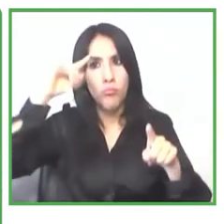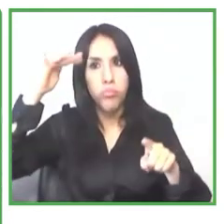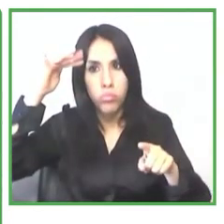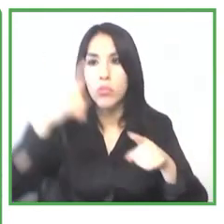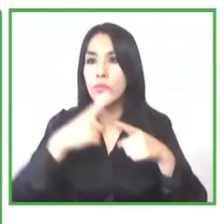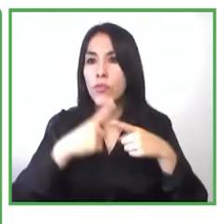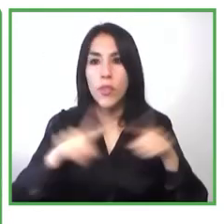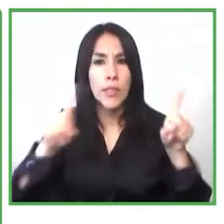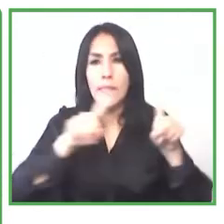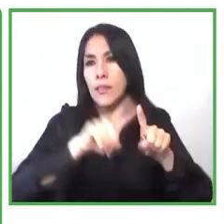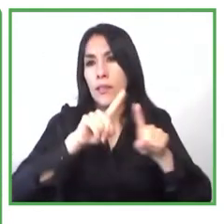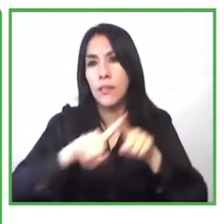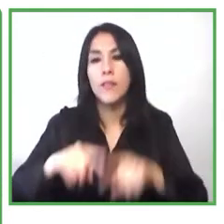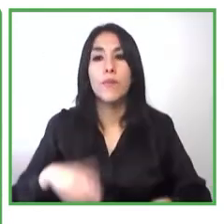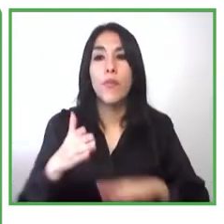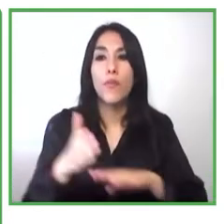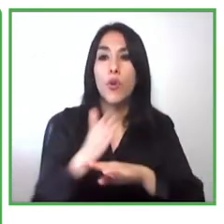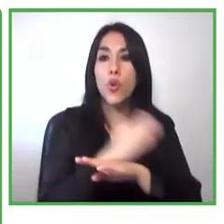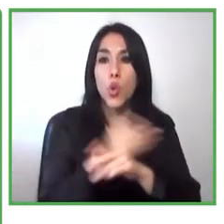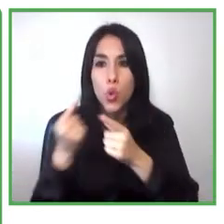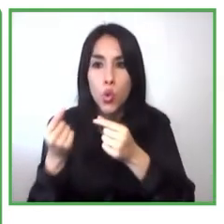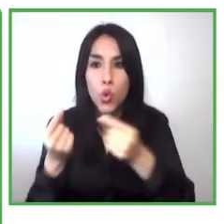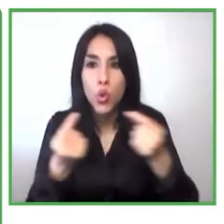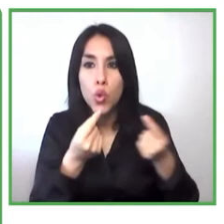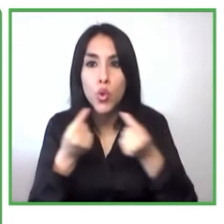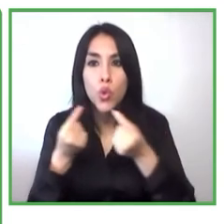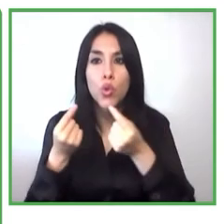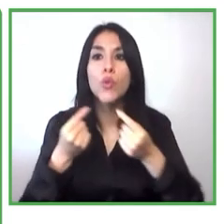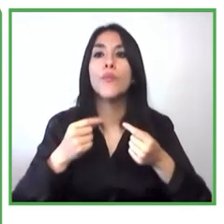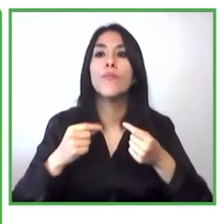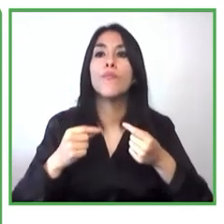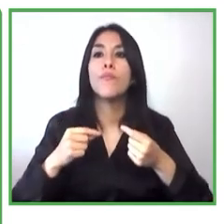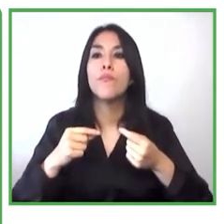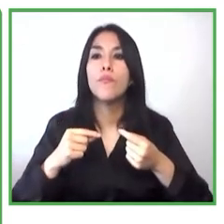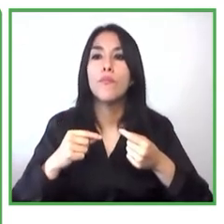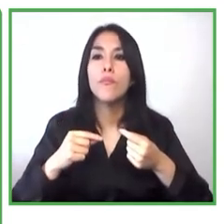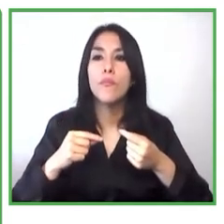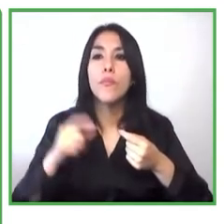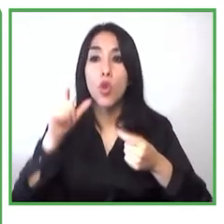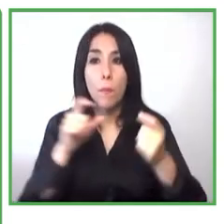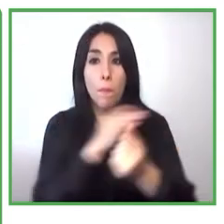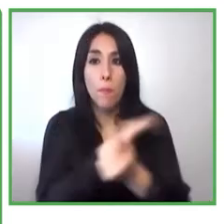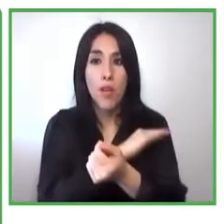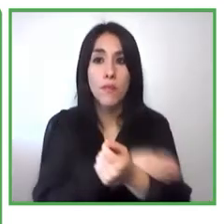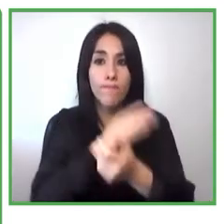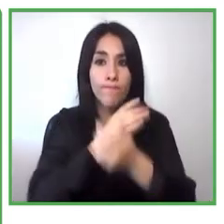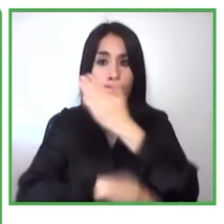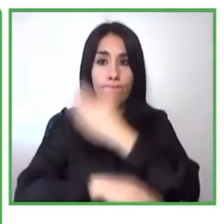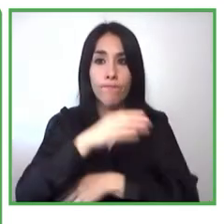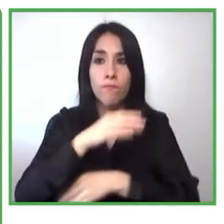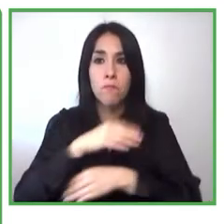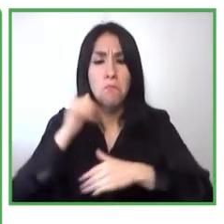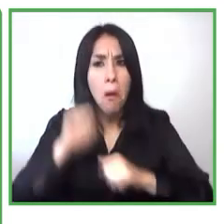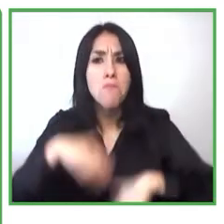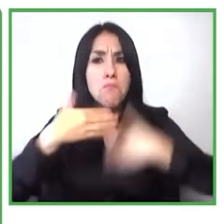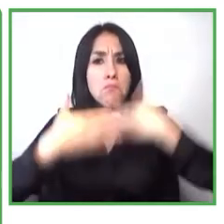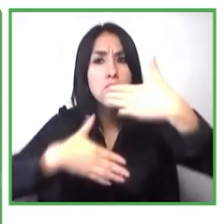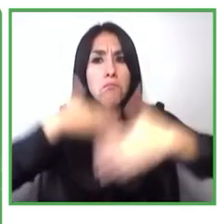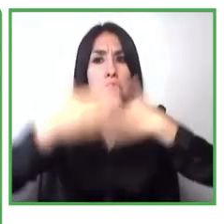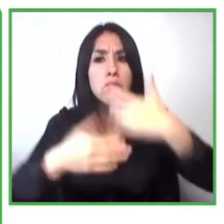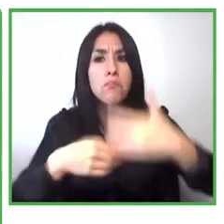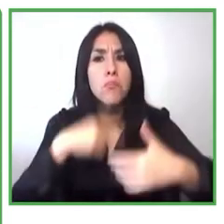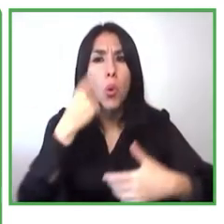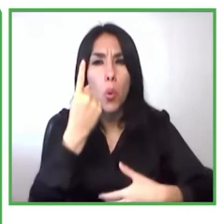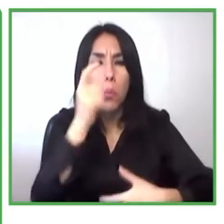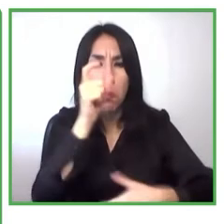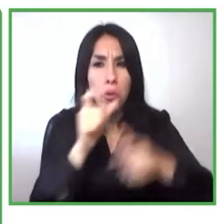emprendimiento con personas en situación de discapacidad cuáles habían funcionado cuáles no habían funcionado para aprender de esa experiencia